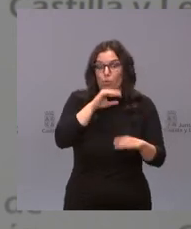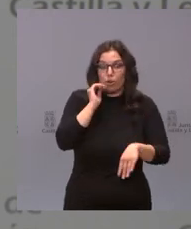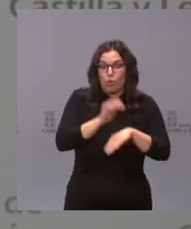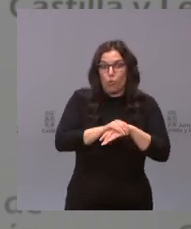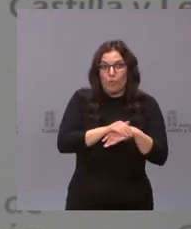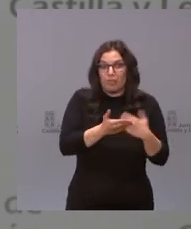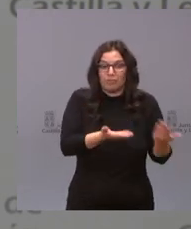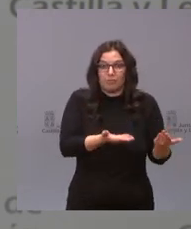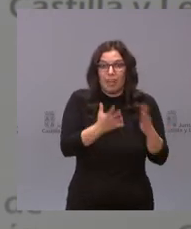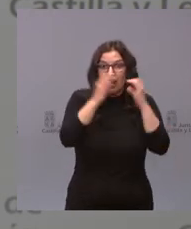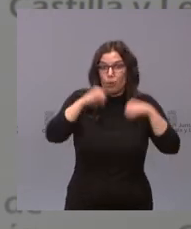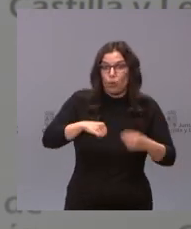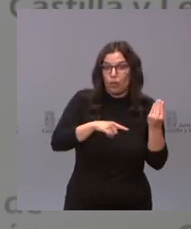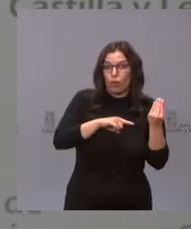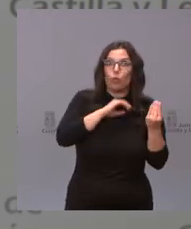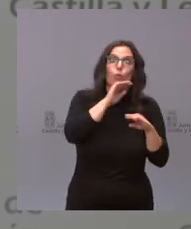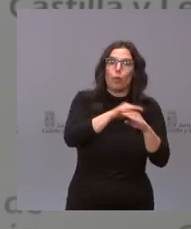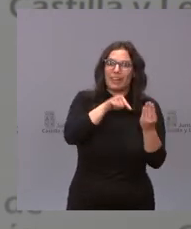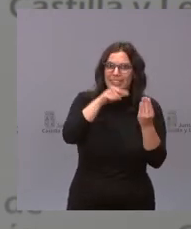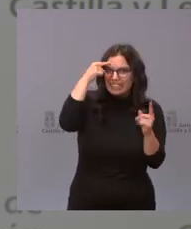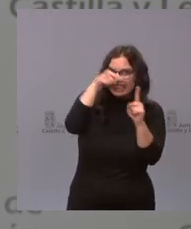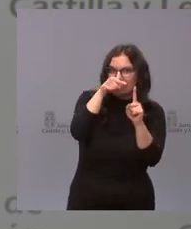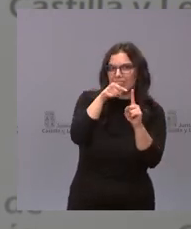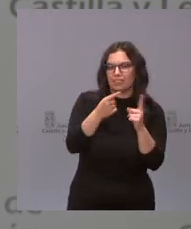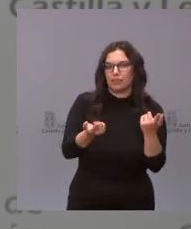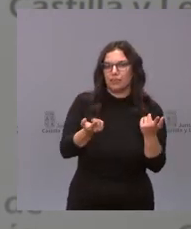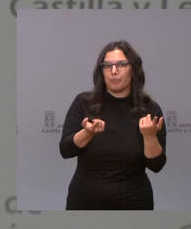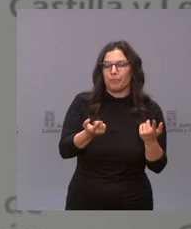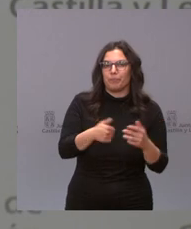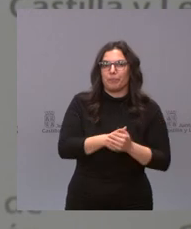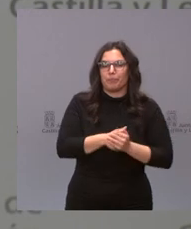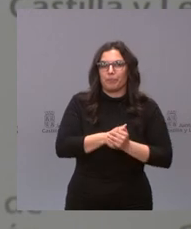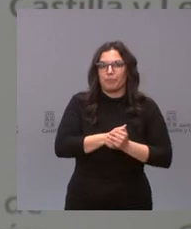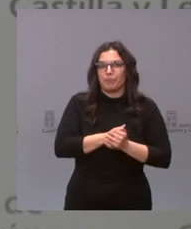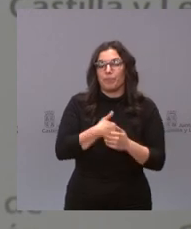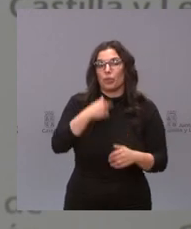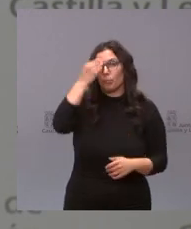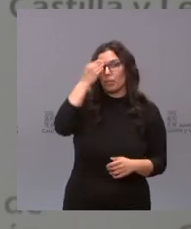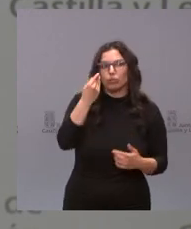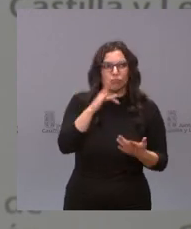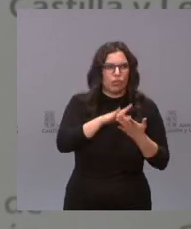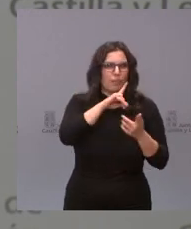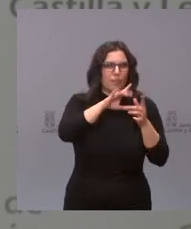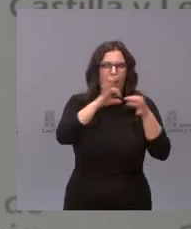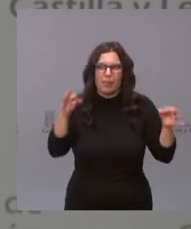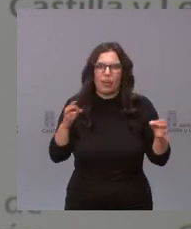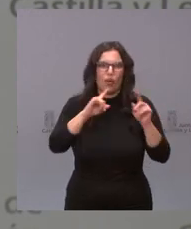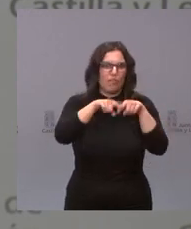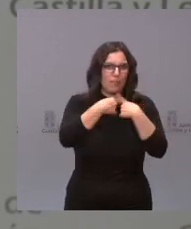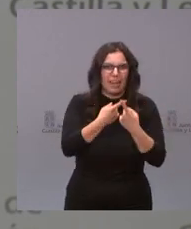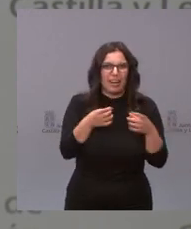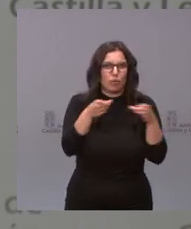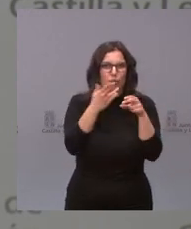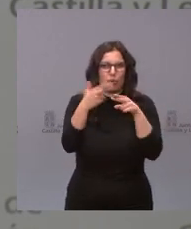porque el acuerdo se está cumpliendo y ahí es a donde debemos ir a parar yo creo que tenemos amigos y familiares de todos los partidos